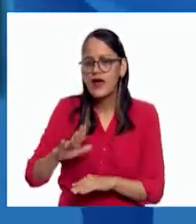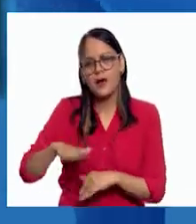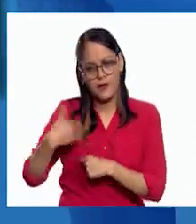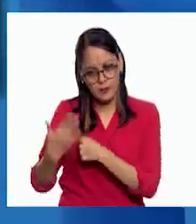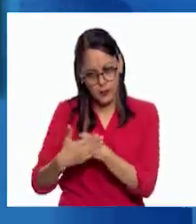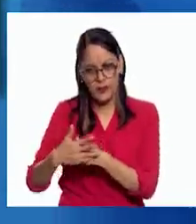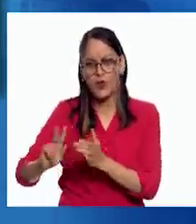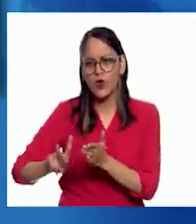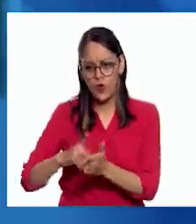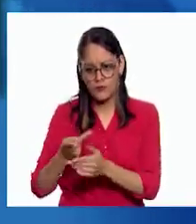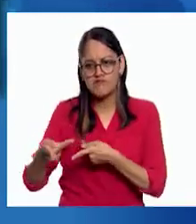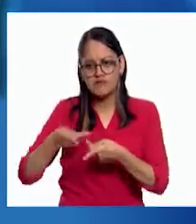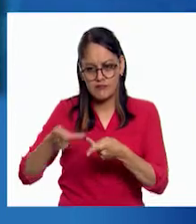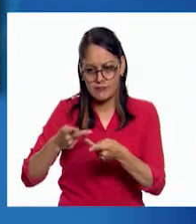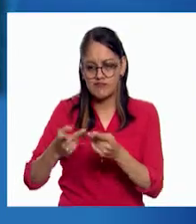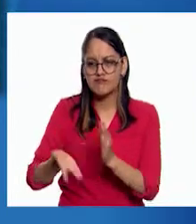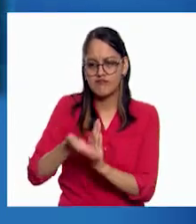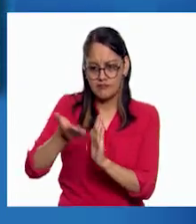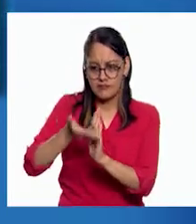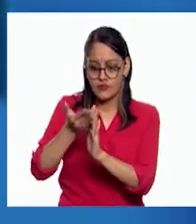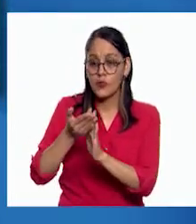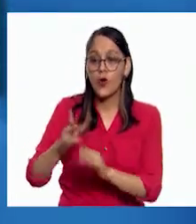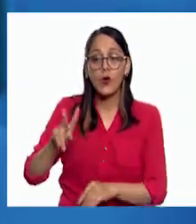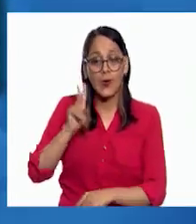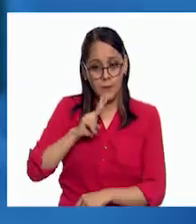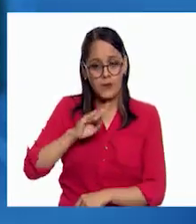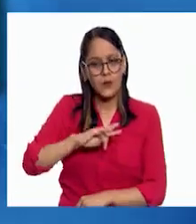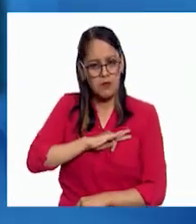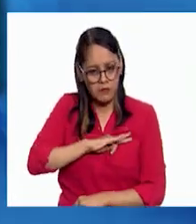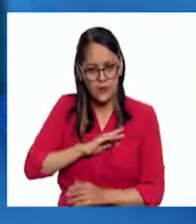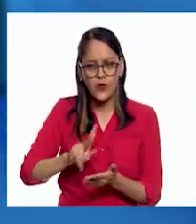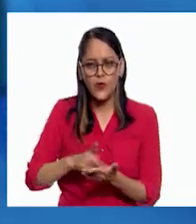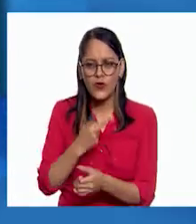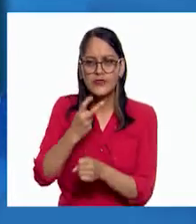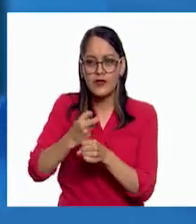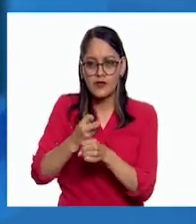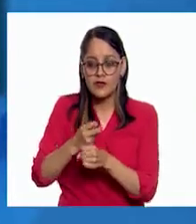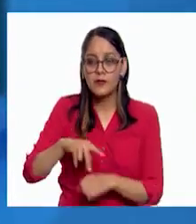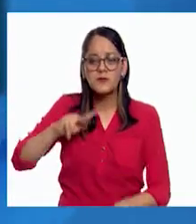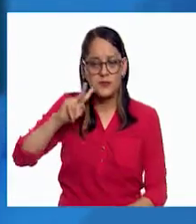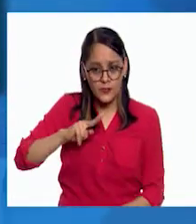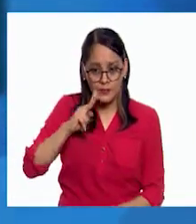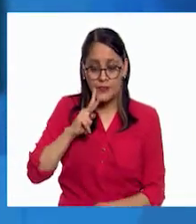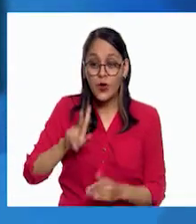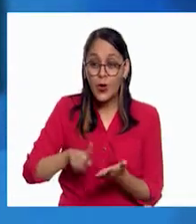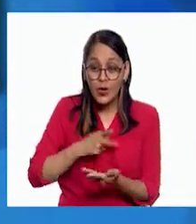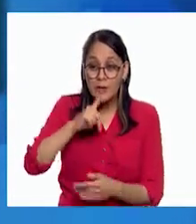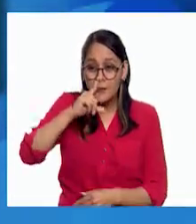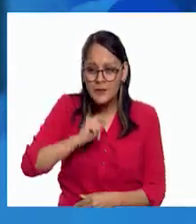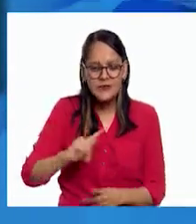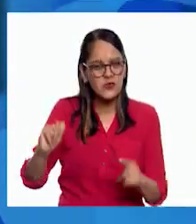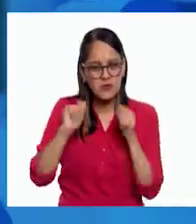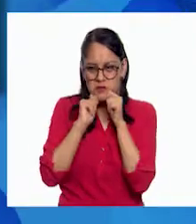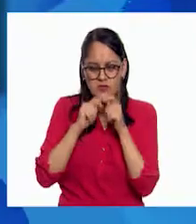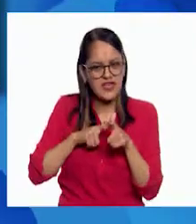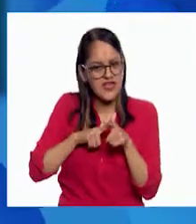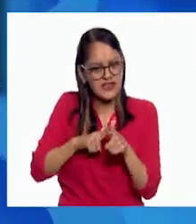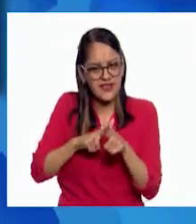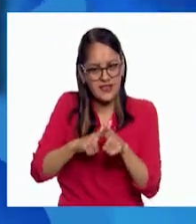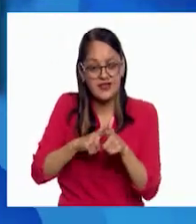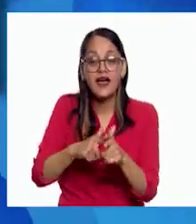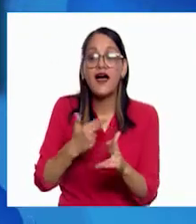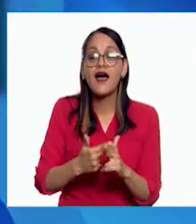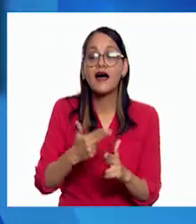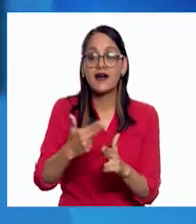método de construcción. Inténtenlo de nuevo. Prueben. Y si no lo consiguen, vuelvan a probar hasta que completen el reto.